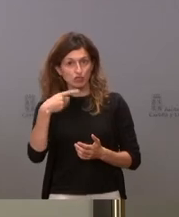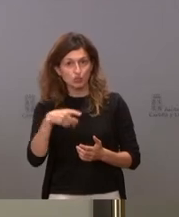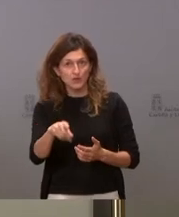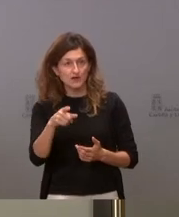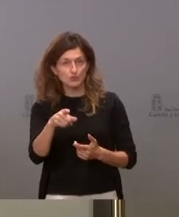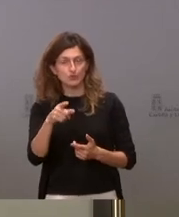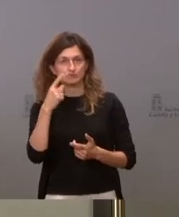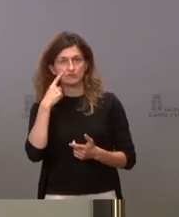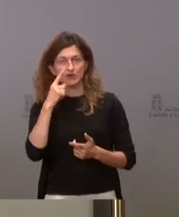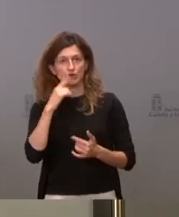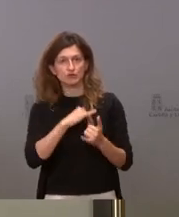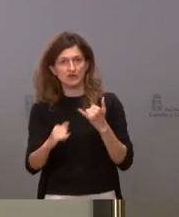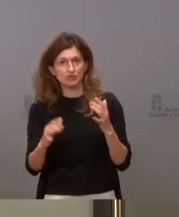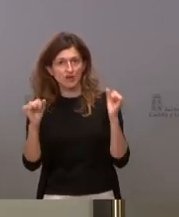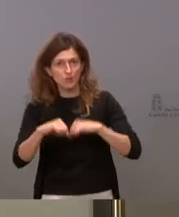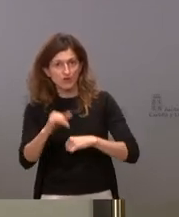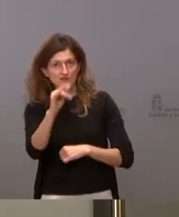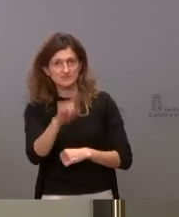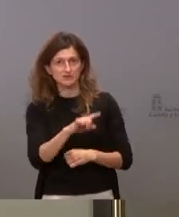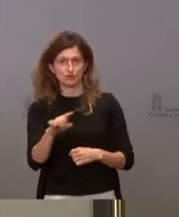traicionado el acuerdo. Gracias.